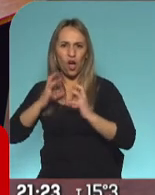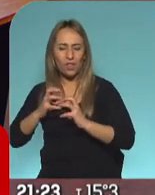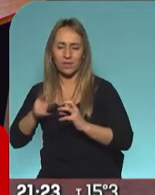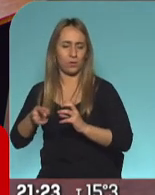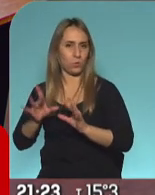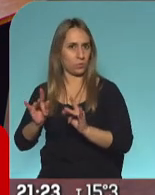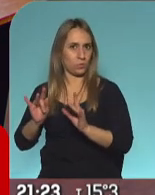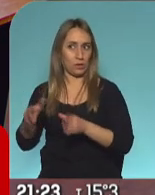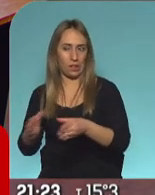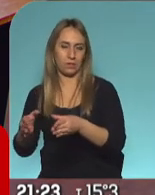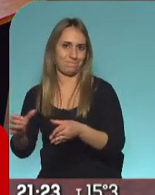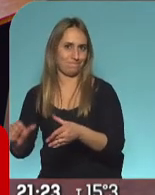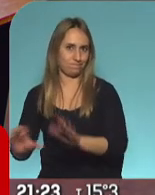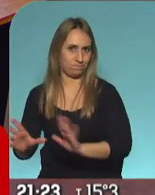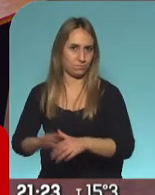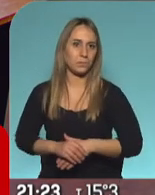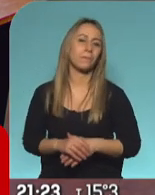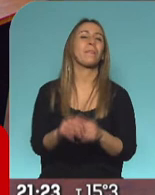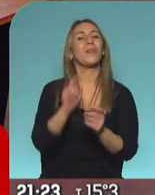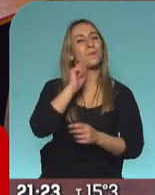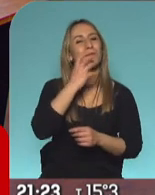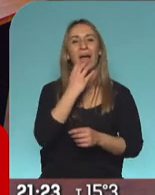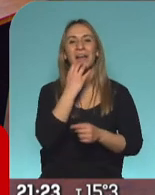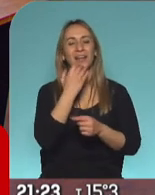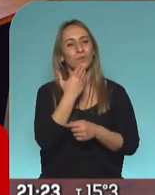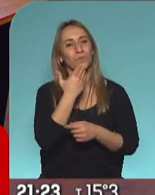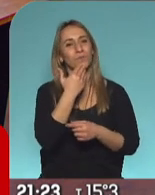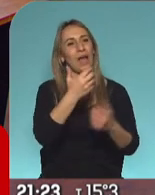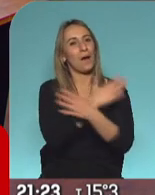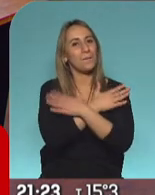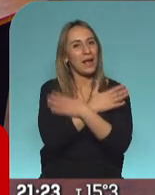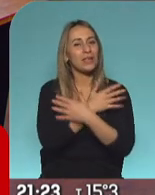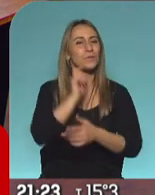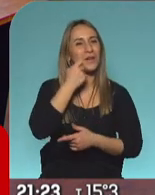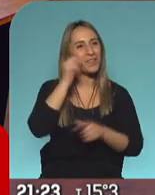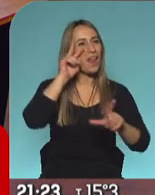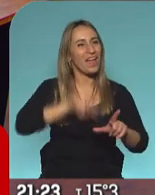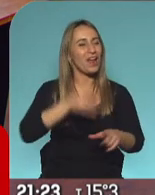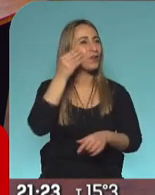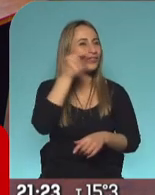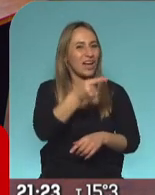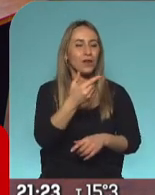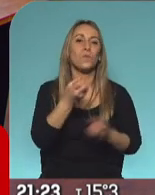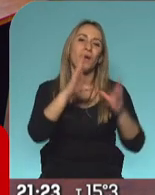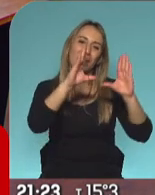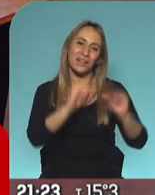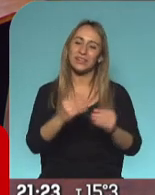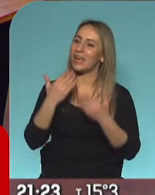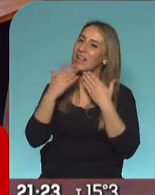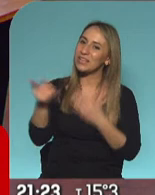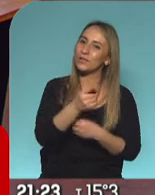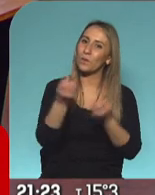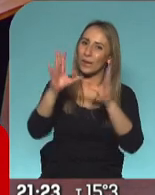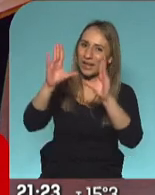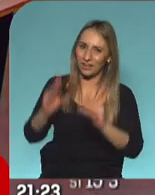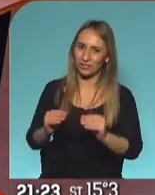ahí, ¿no? Lindo escucharlo, como siempre lindo es leerle, le mandamos un abrazo grande y buenas noches. Bueno, gracias a chicos, buenas